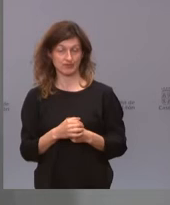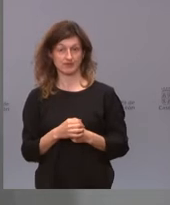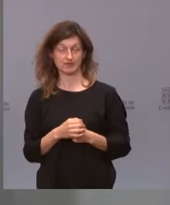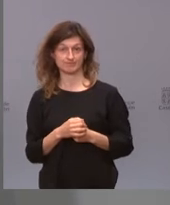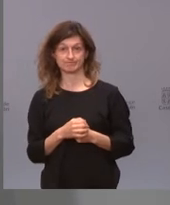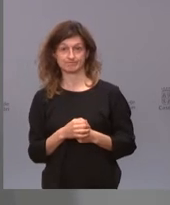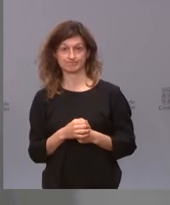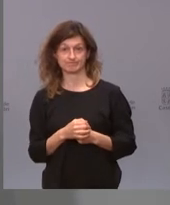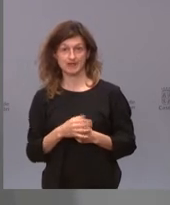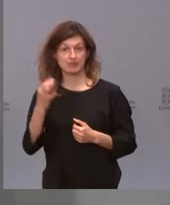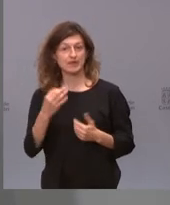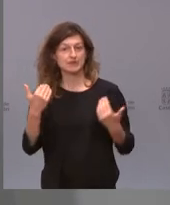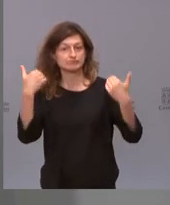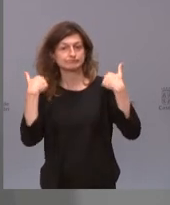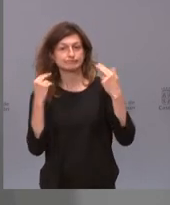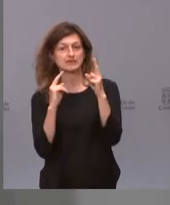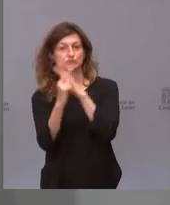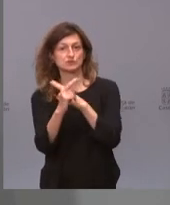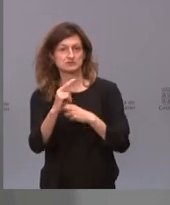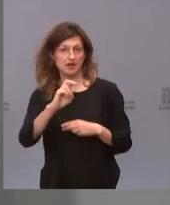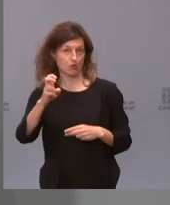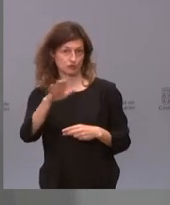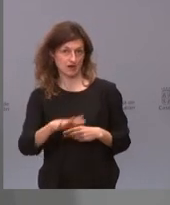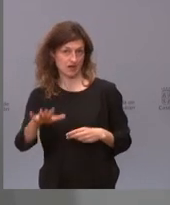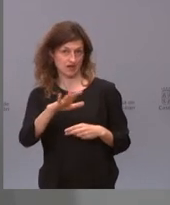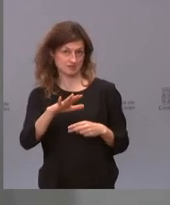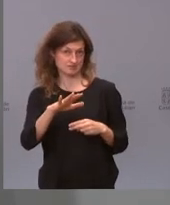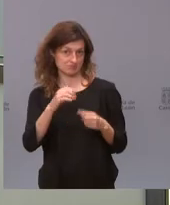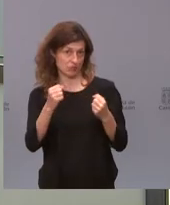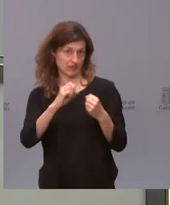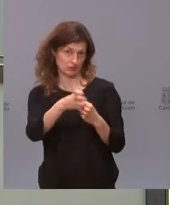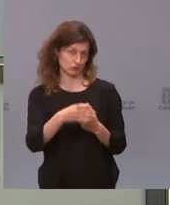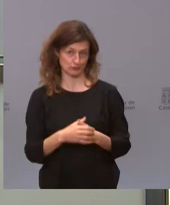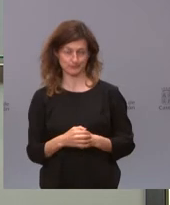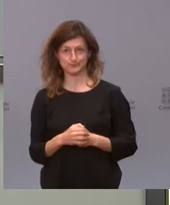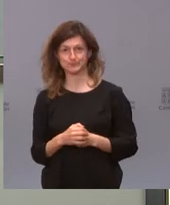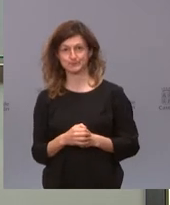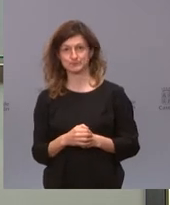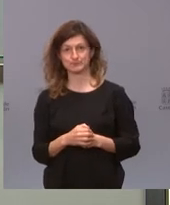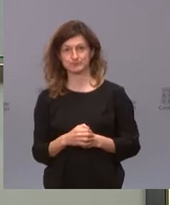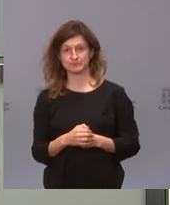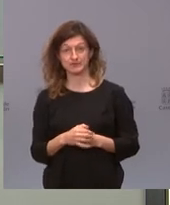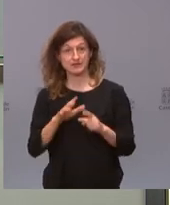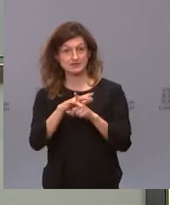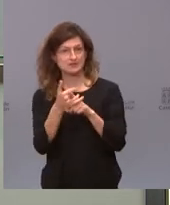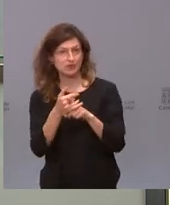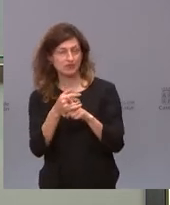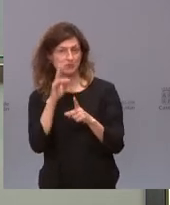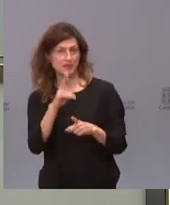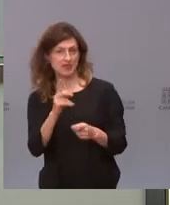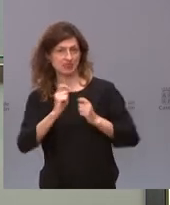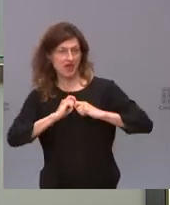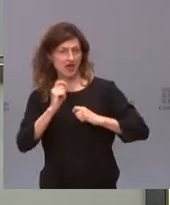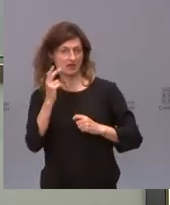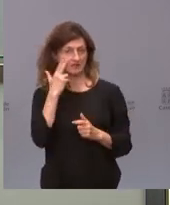ser respondido desde otras instancias. ¿Y esta situación les produce un temor? Porque